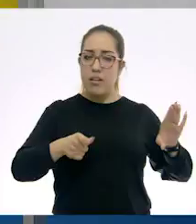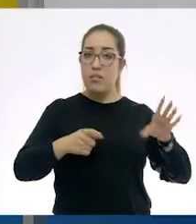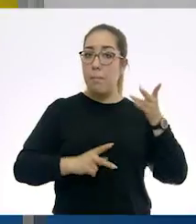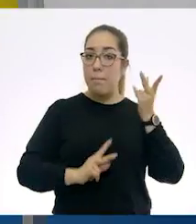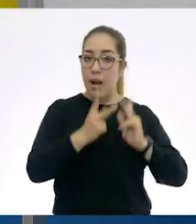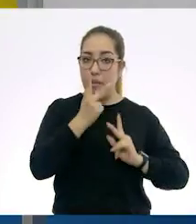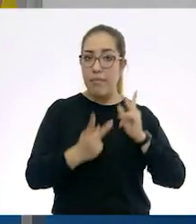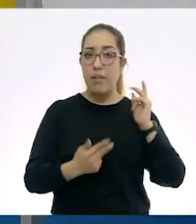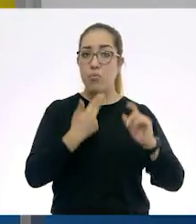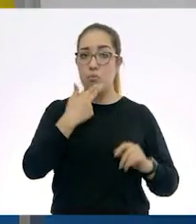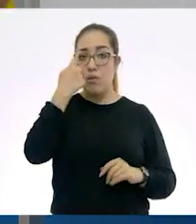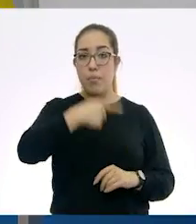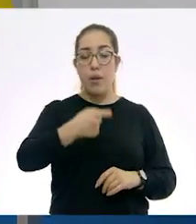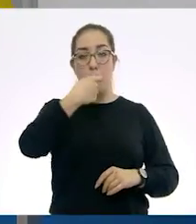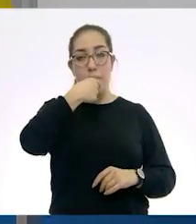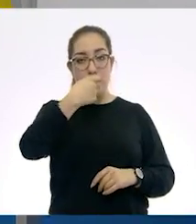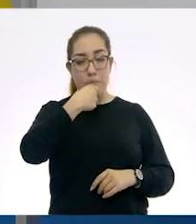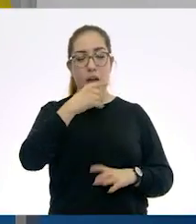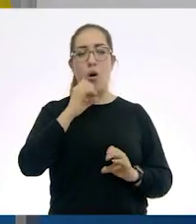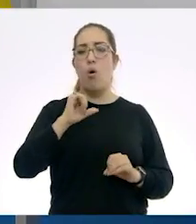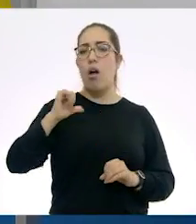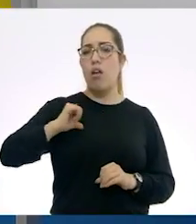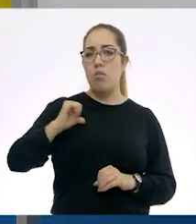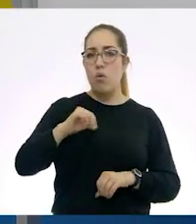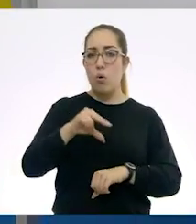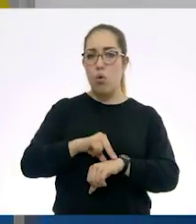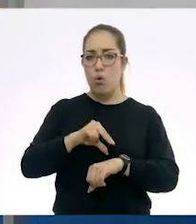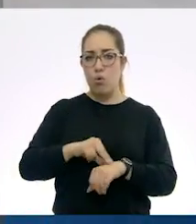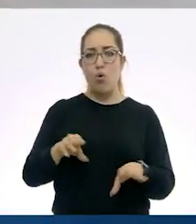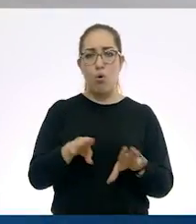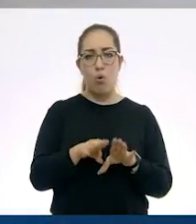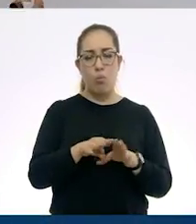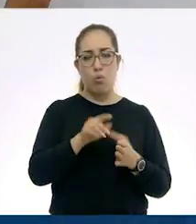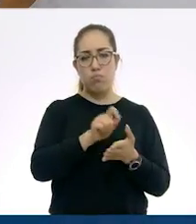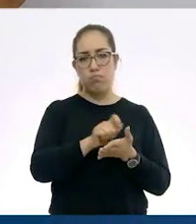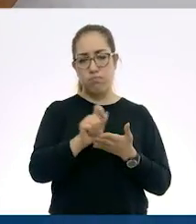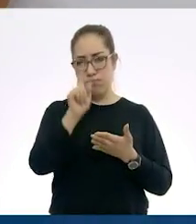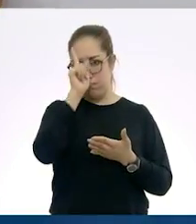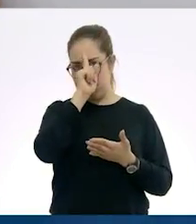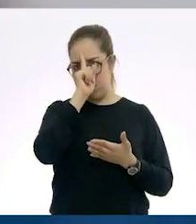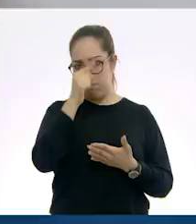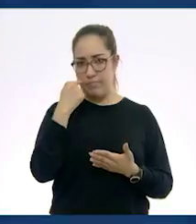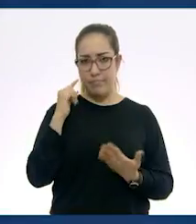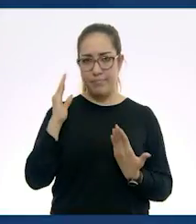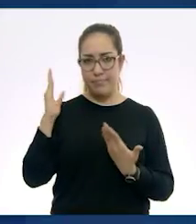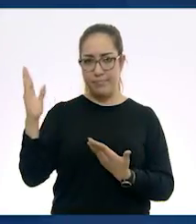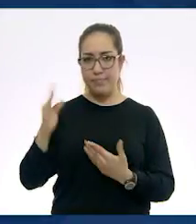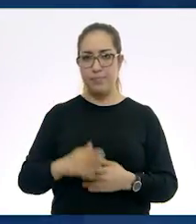prácticas que elaboraban los médicos de entonces. Entonces, también vamos a anotar medicina.